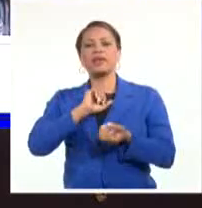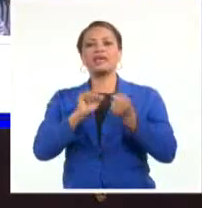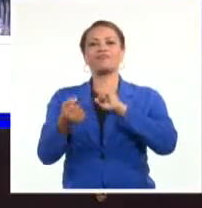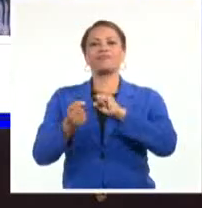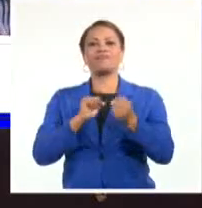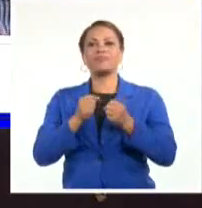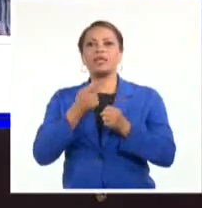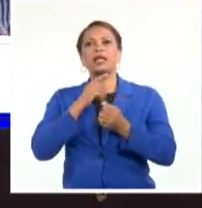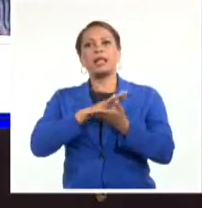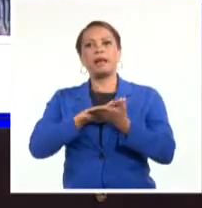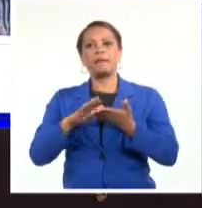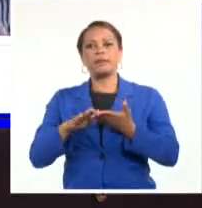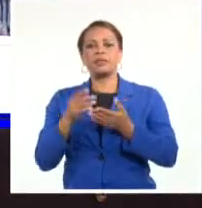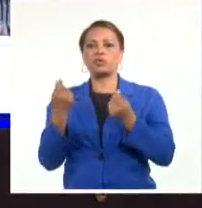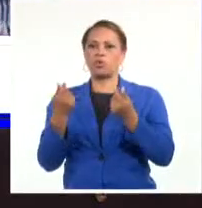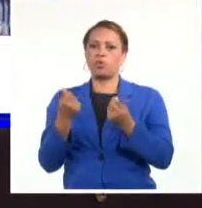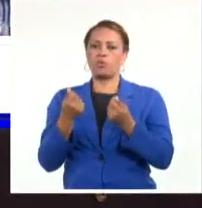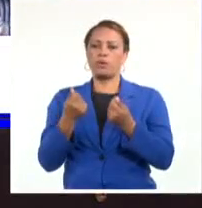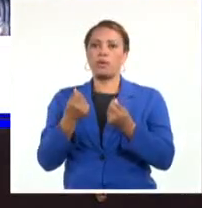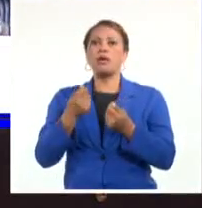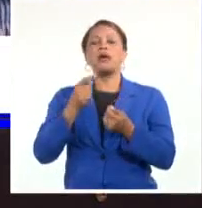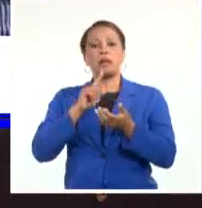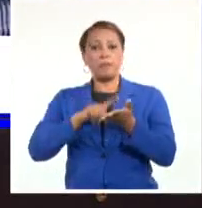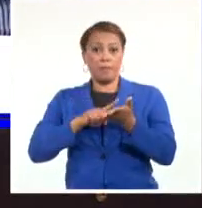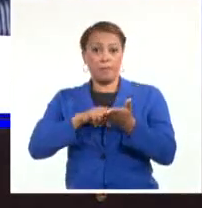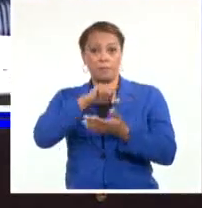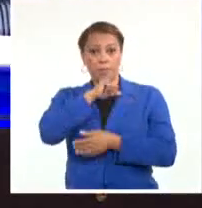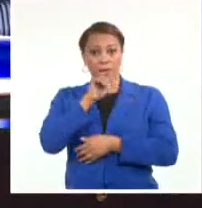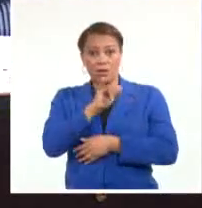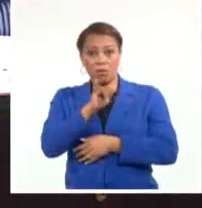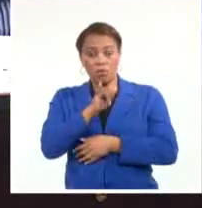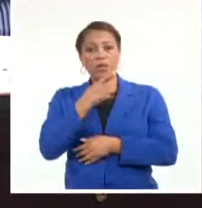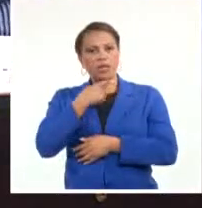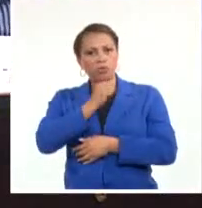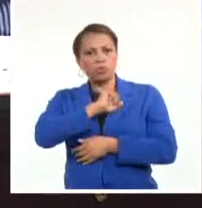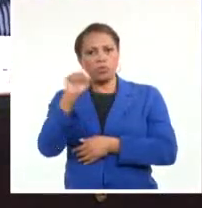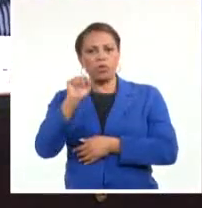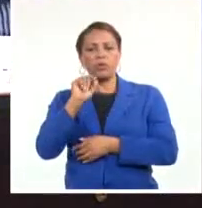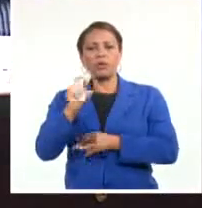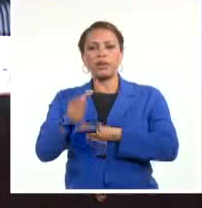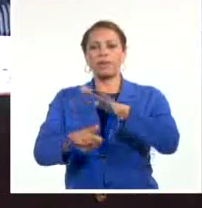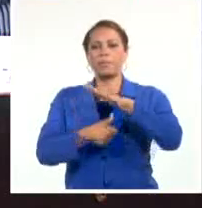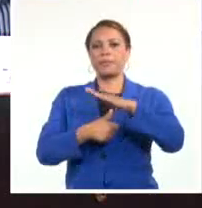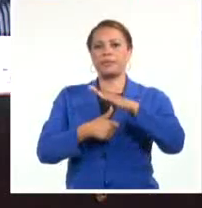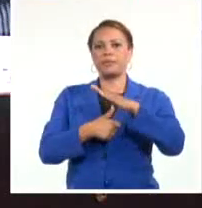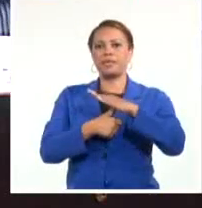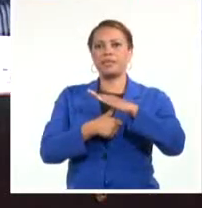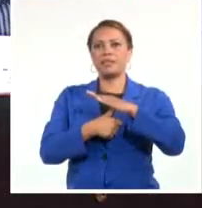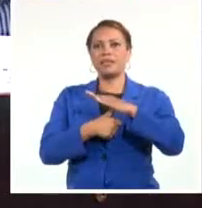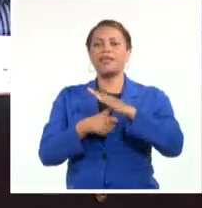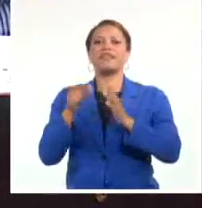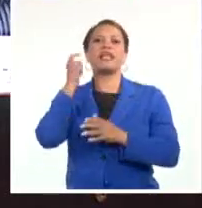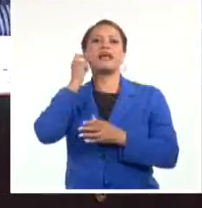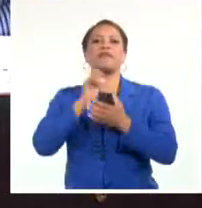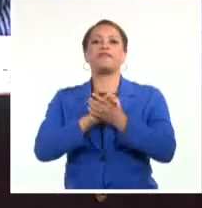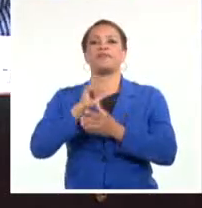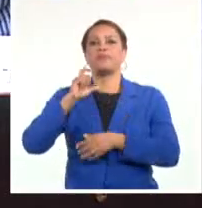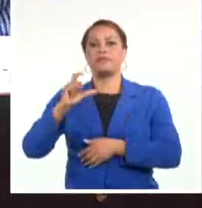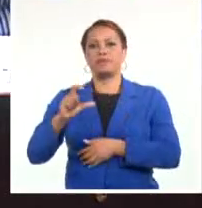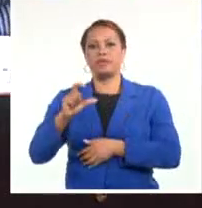la prestación económica. Los papás también, y eso es un logro de la presidenta eterna de la federación,